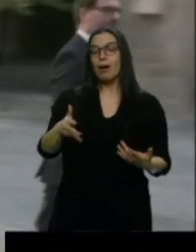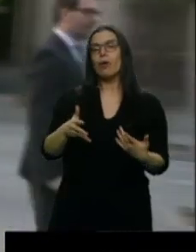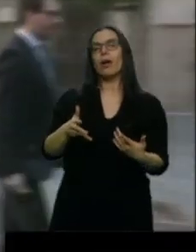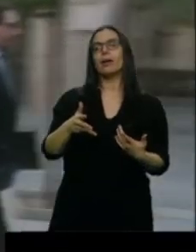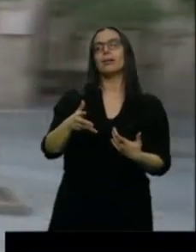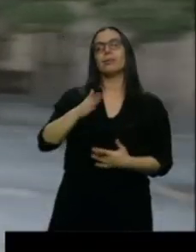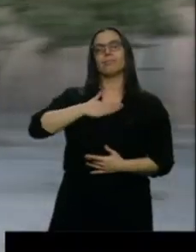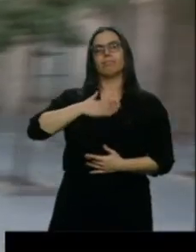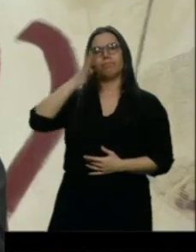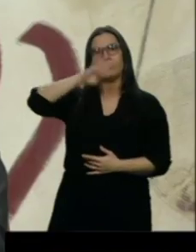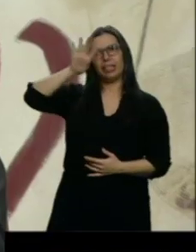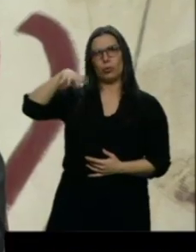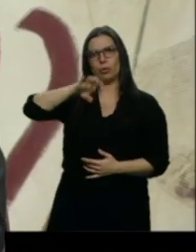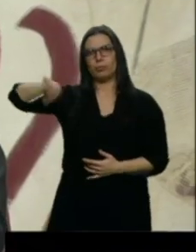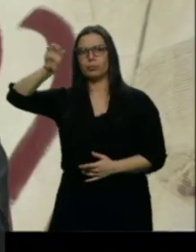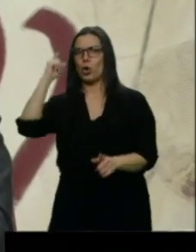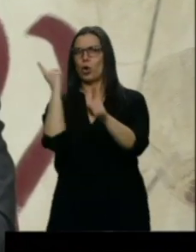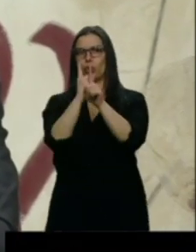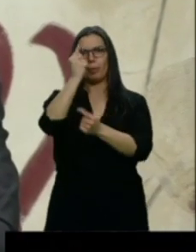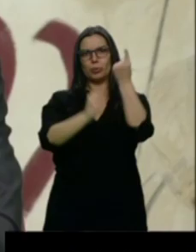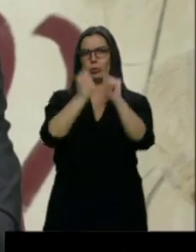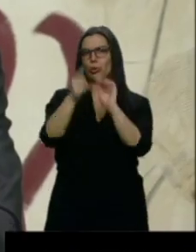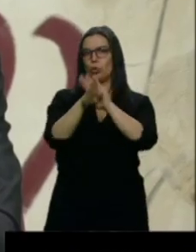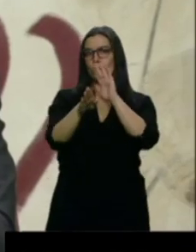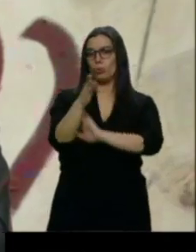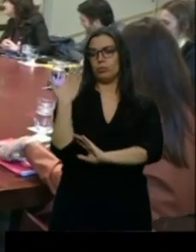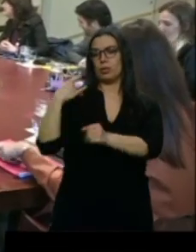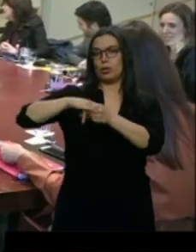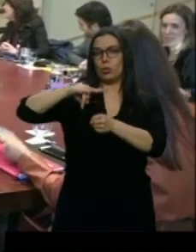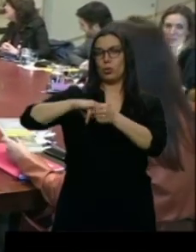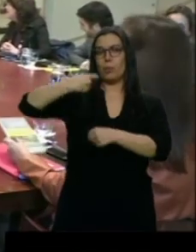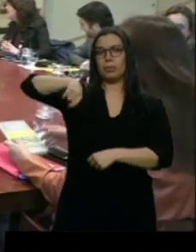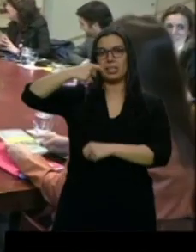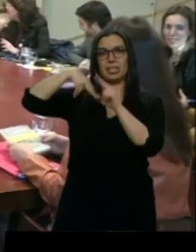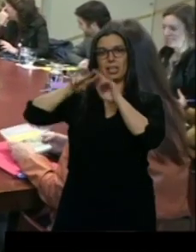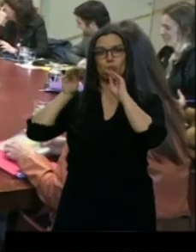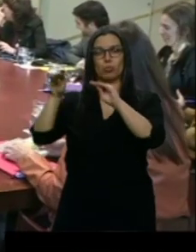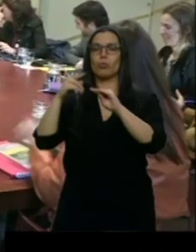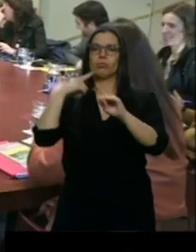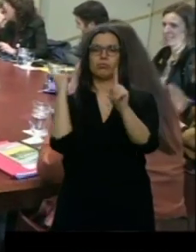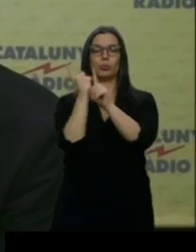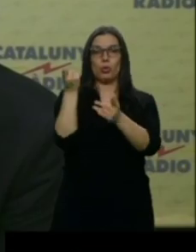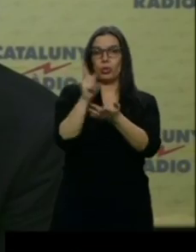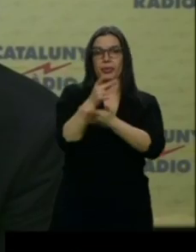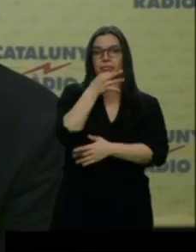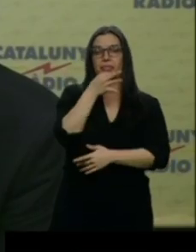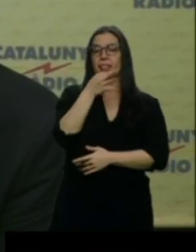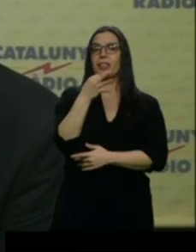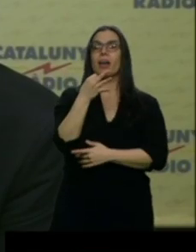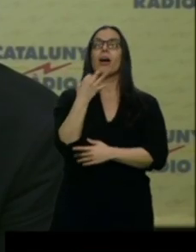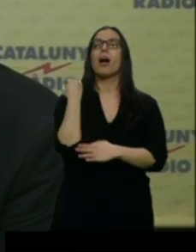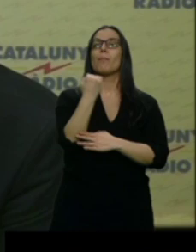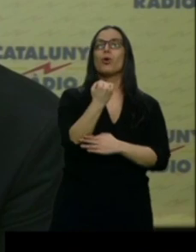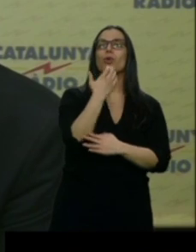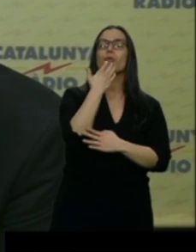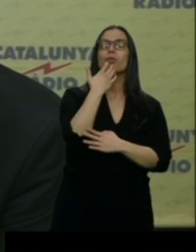en contra de esas cuentas. Lo ha repetido este lunes el presidente Torra. Su apoyo, insiste, pasa por hablar... Dret a la autodeterminación